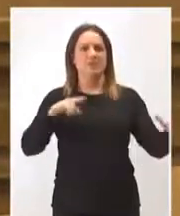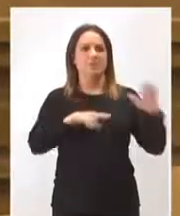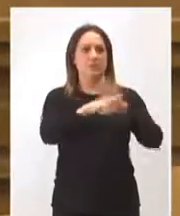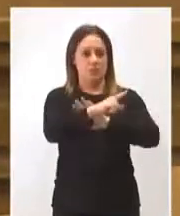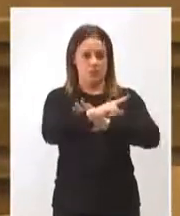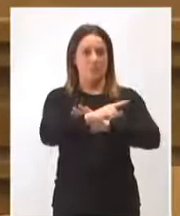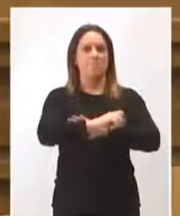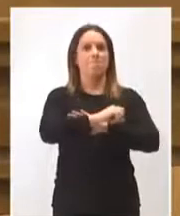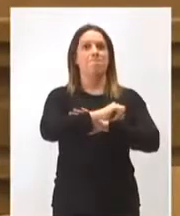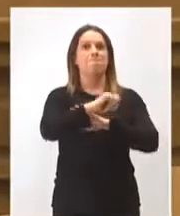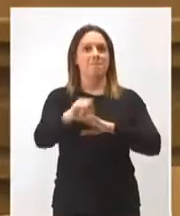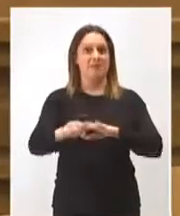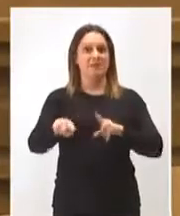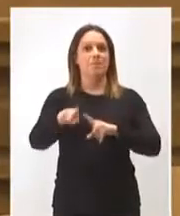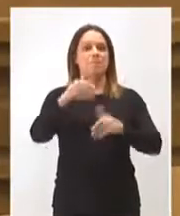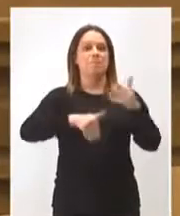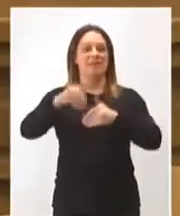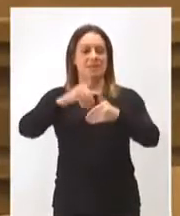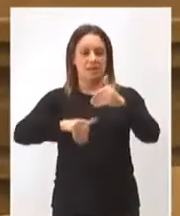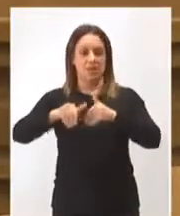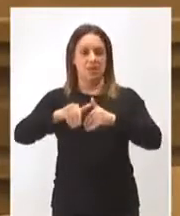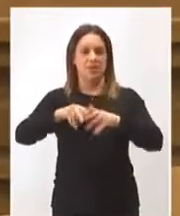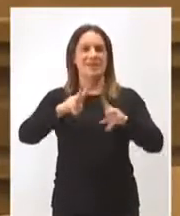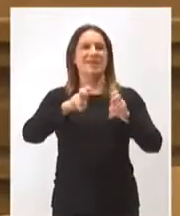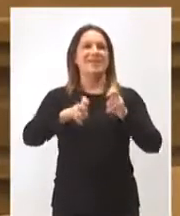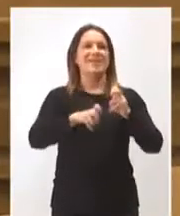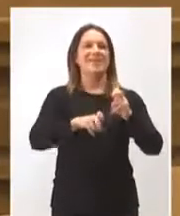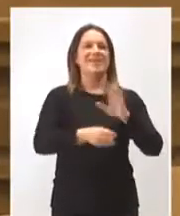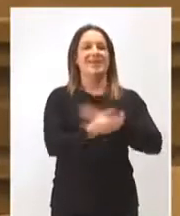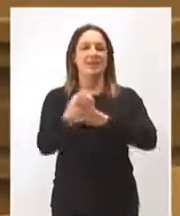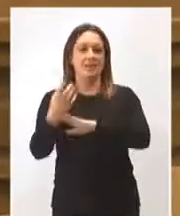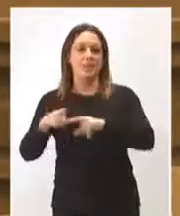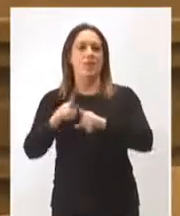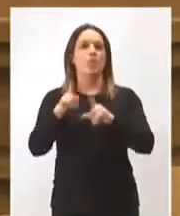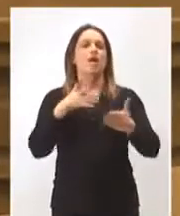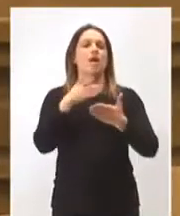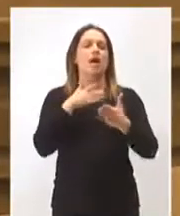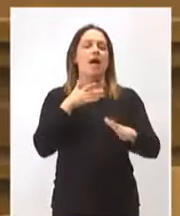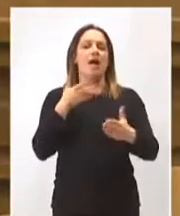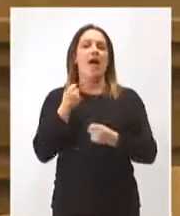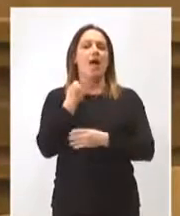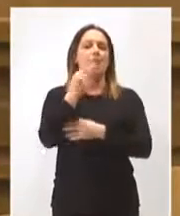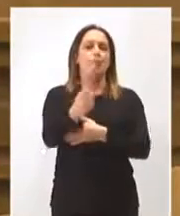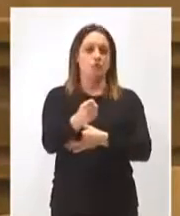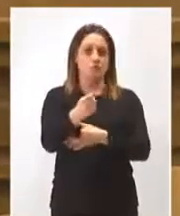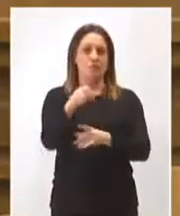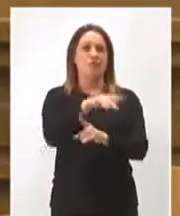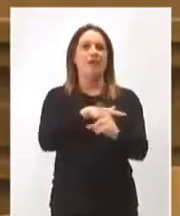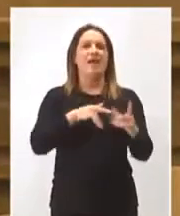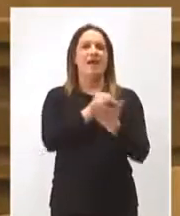más la petición de iniciativas como la del apoyo a la agricultura ecológica, que tanto ha dado de hablar en la última legislatura.